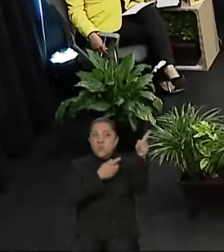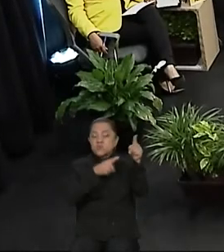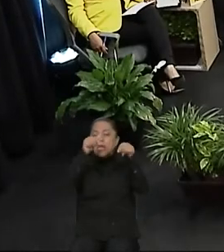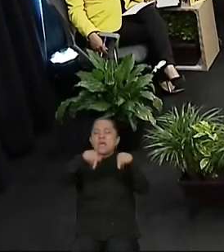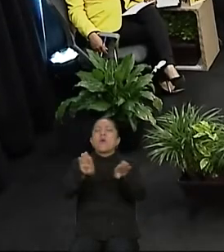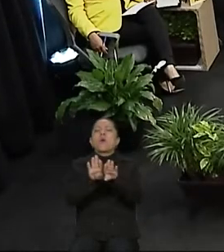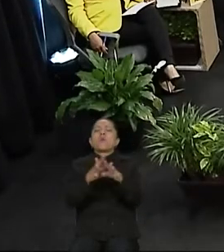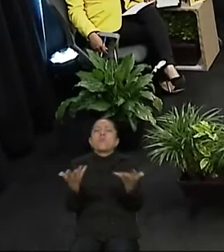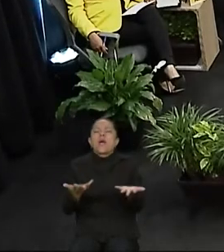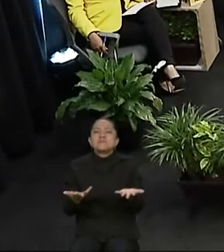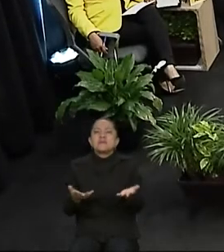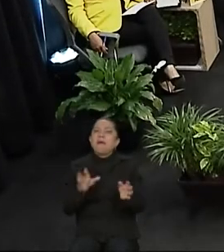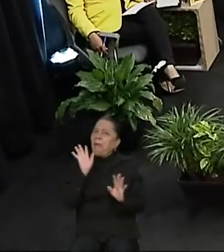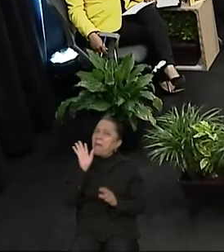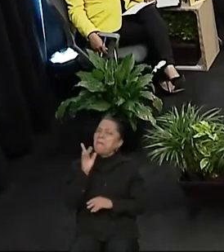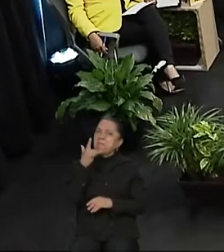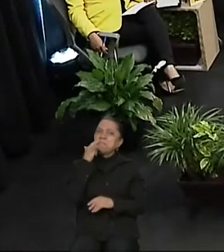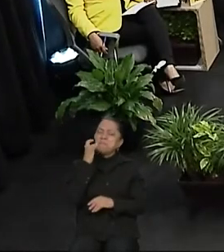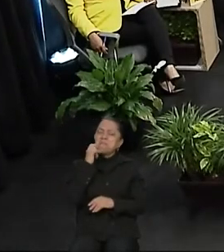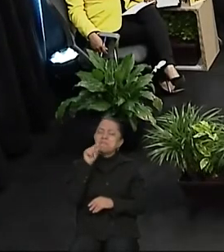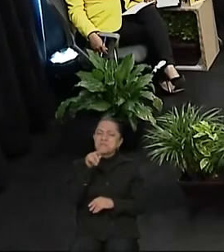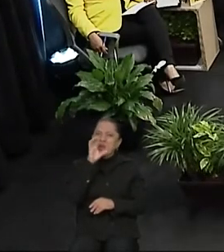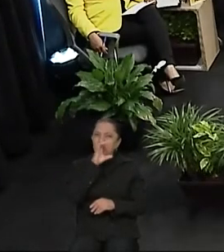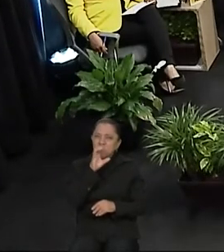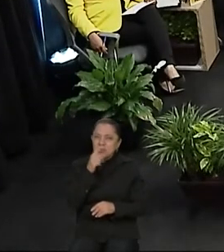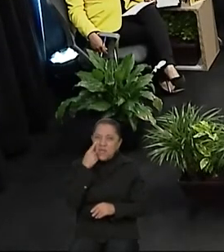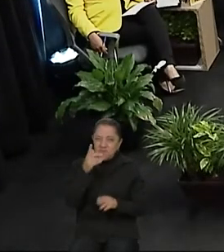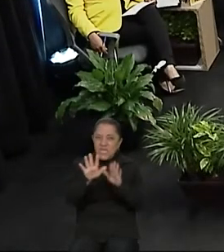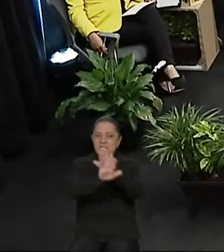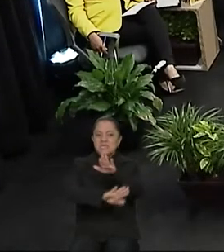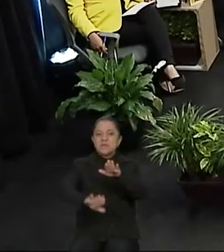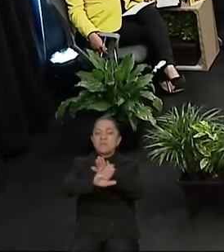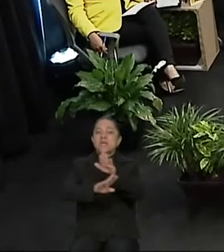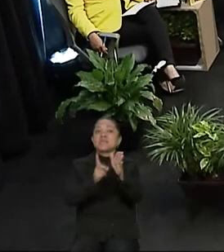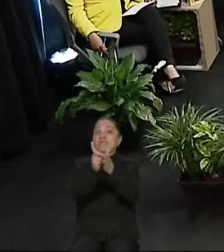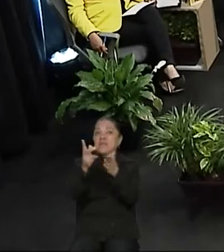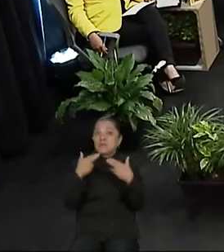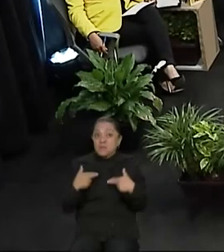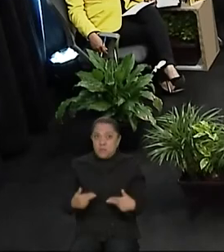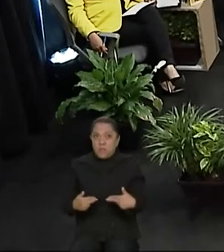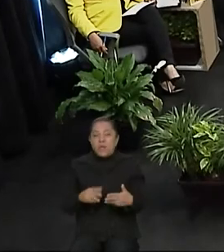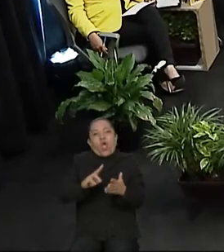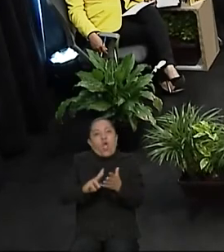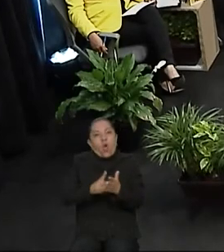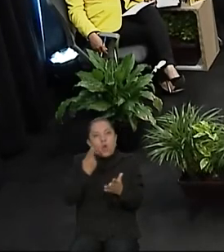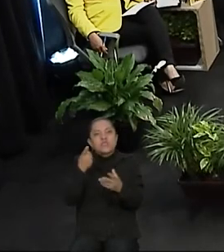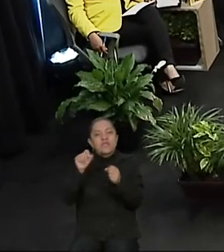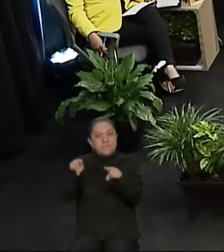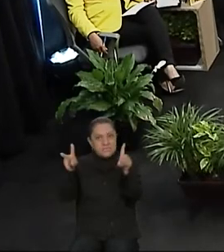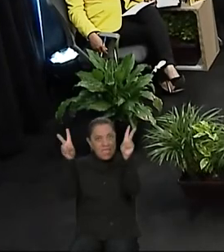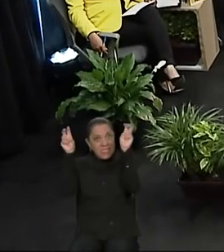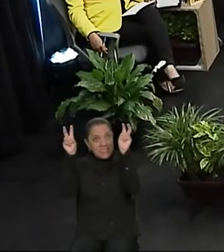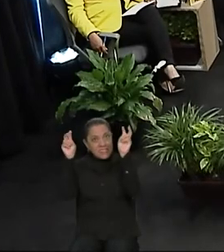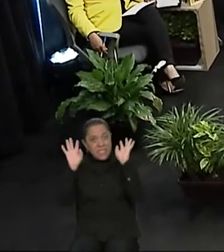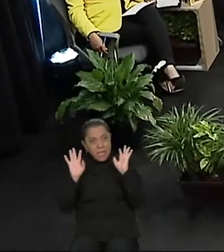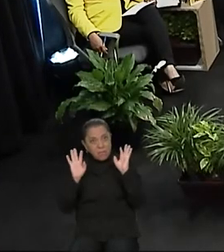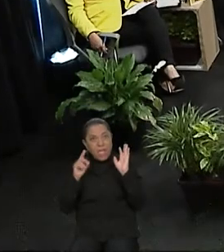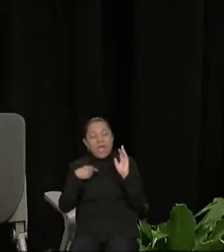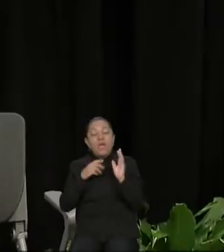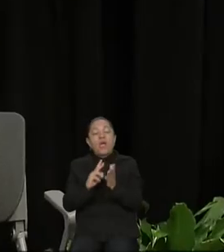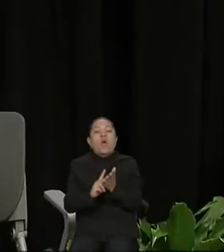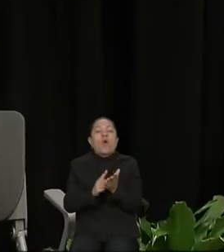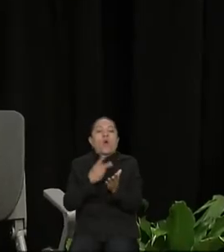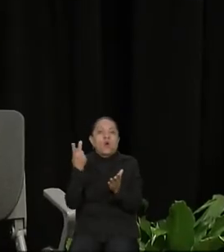Curiosamente se basa en defensa de derechos humanos. Si volvemos al tema como eje rector, y